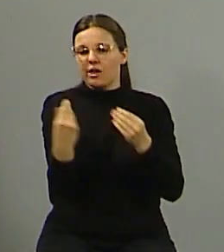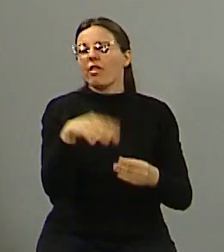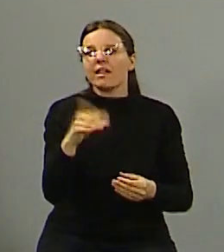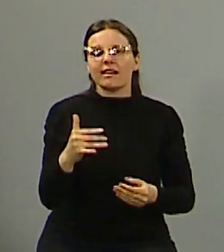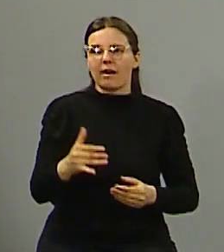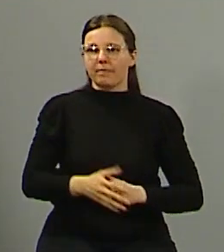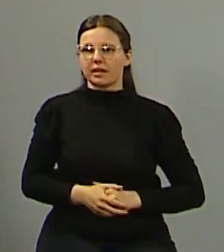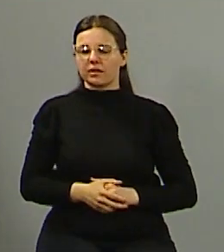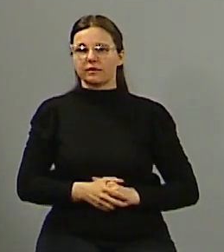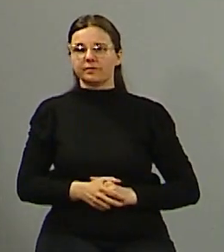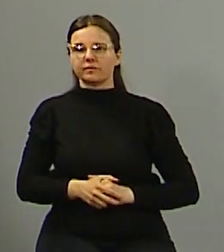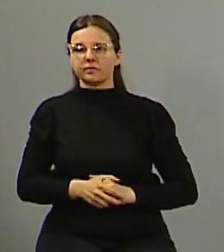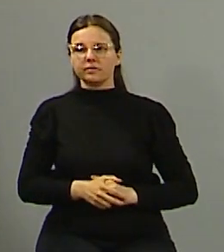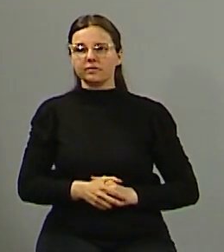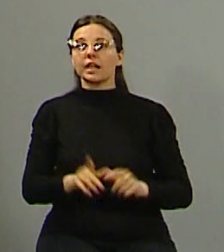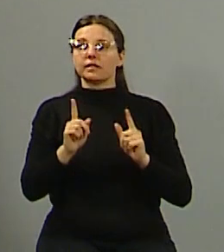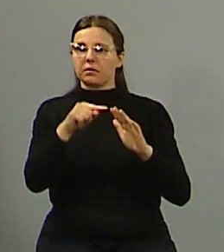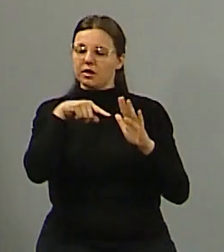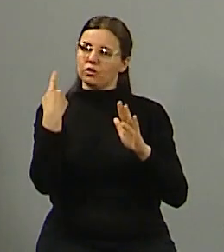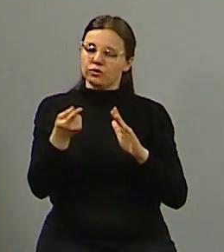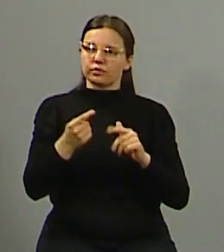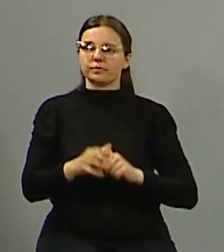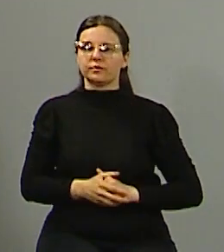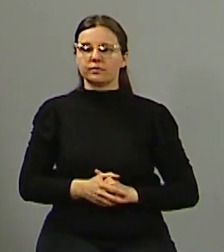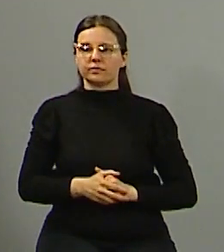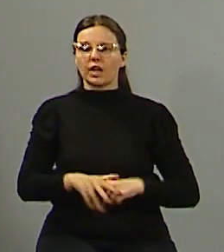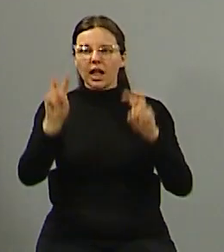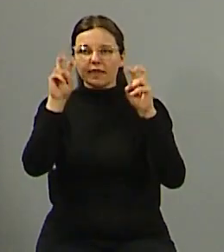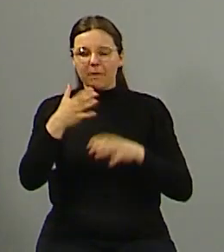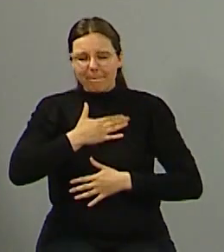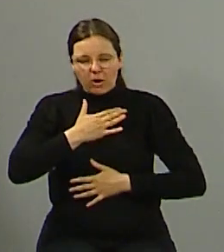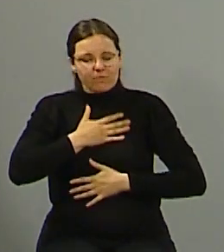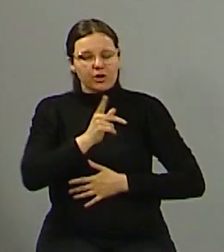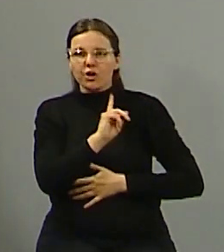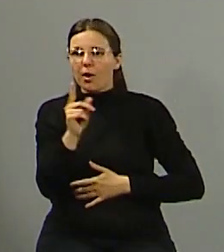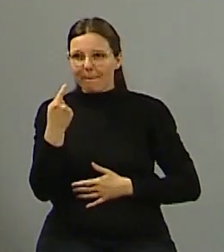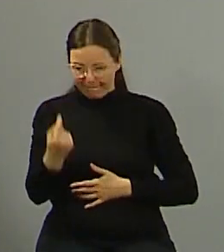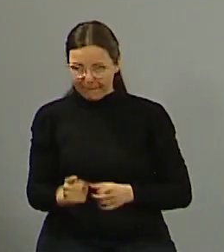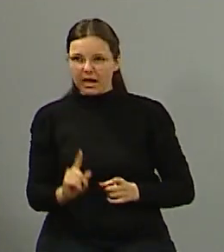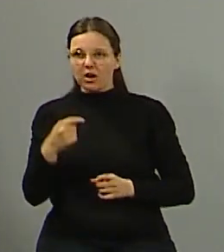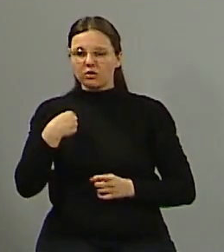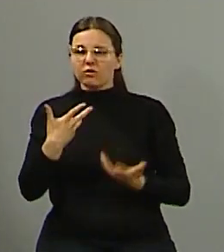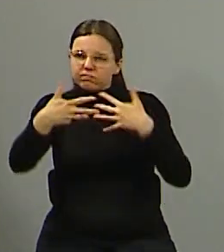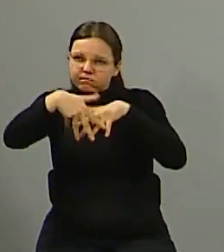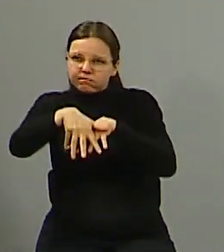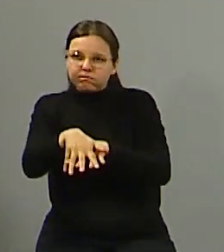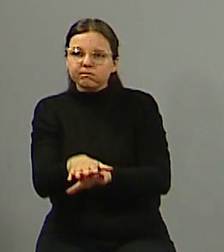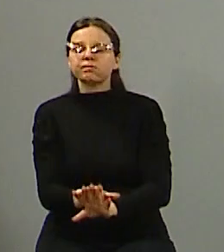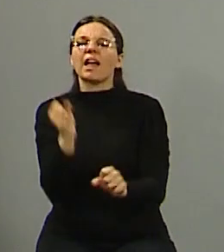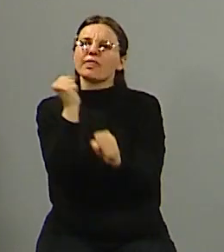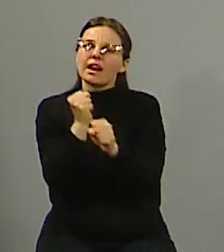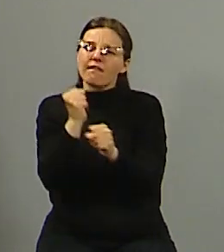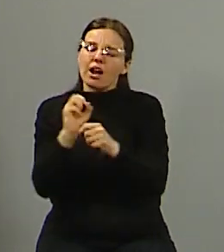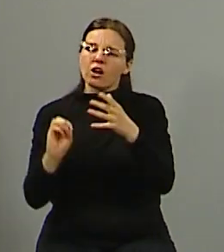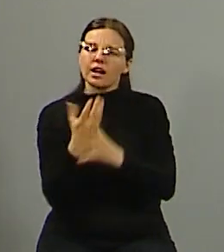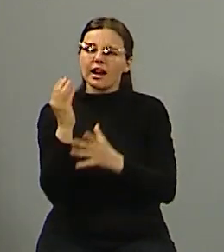ministerio de seguridad después queremos son temas que no son propios del municipio pero nos vamos a involucrar en la generación de empleo vamos a hacer